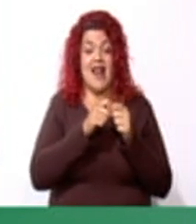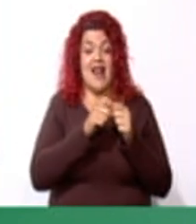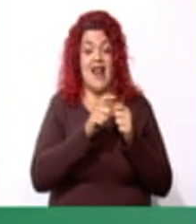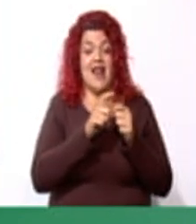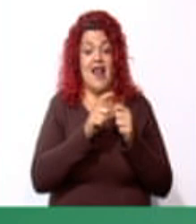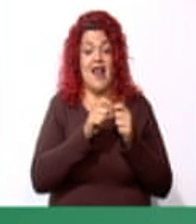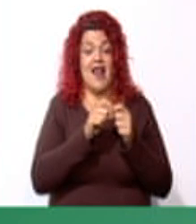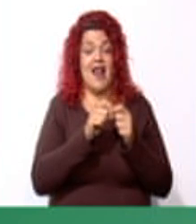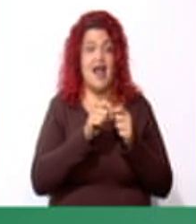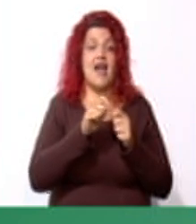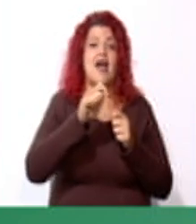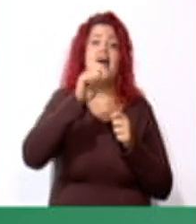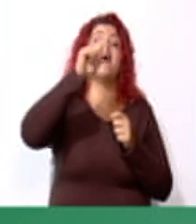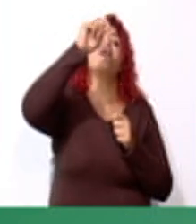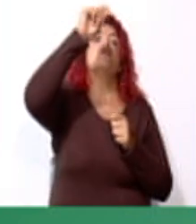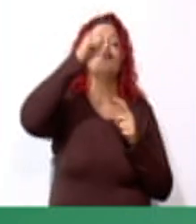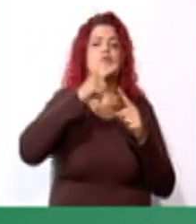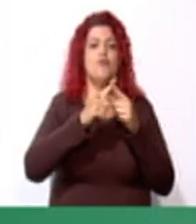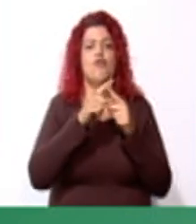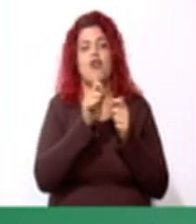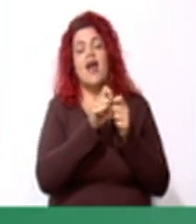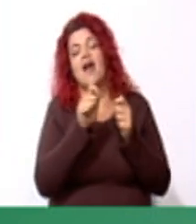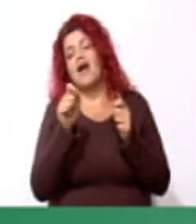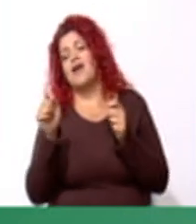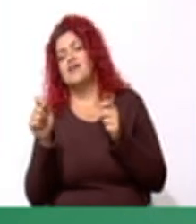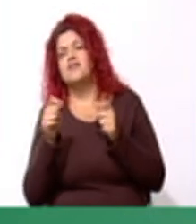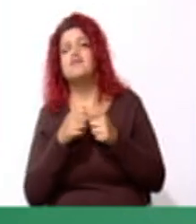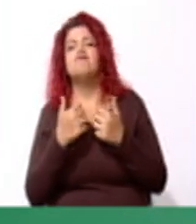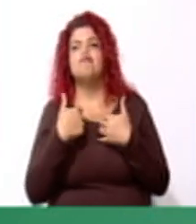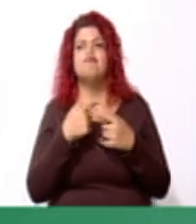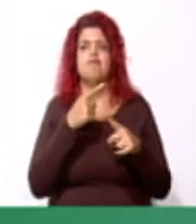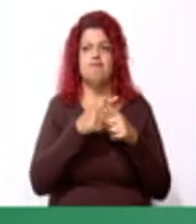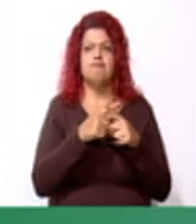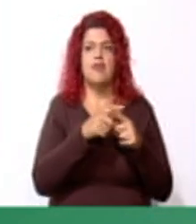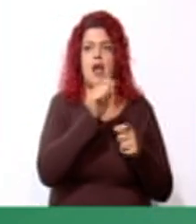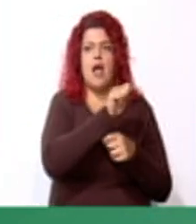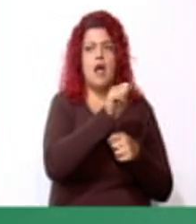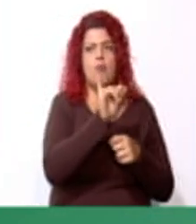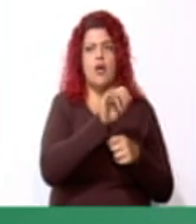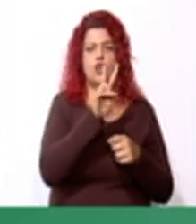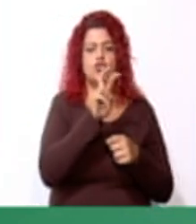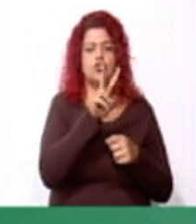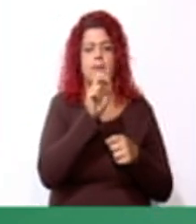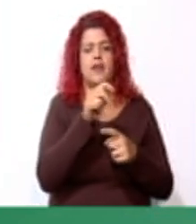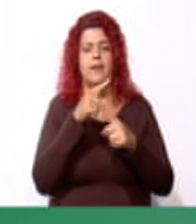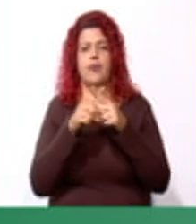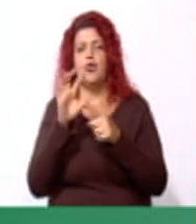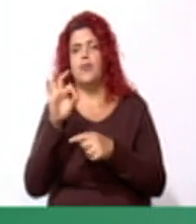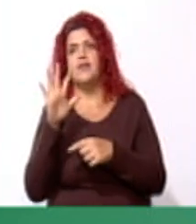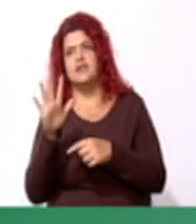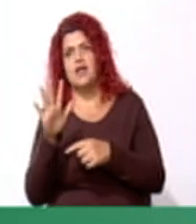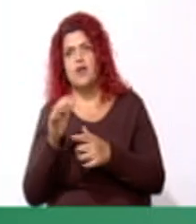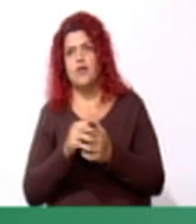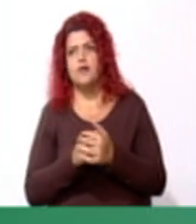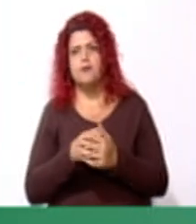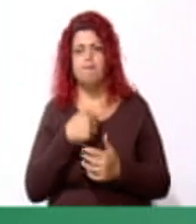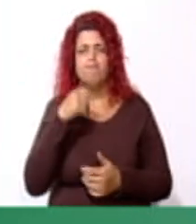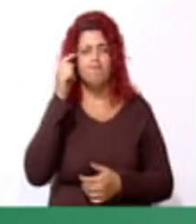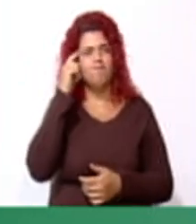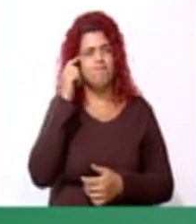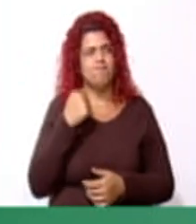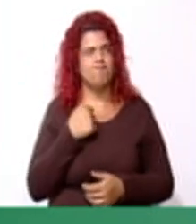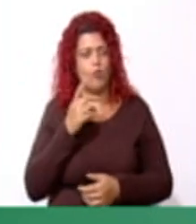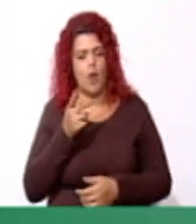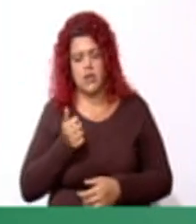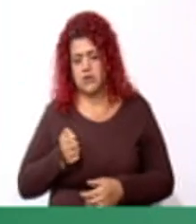vamos a multiplicar 220 por 95. Vamos. No importa que utilicen el celular que